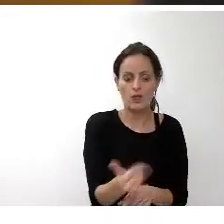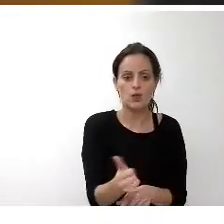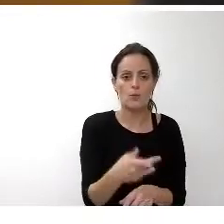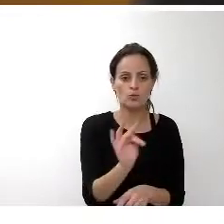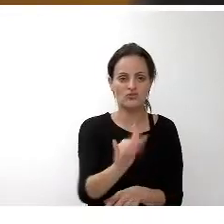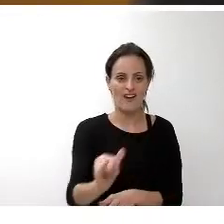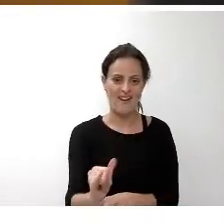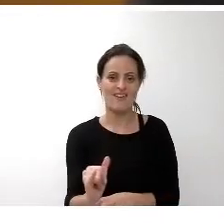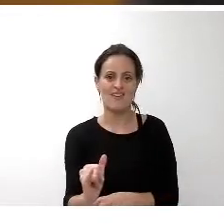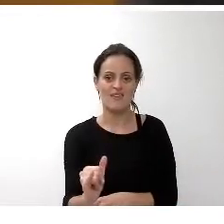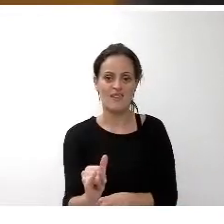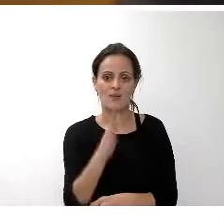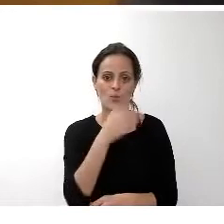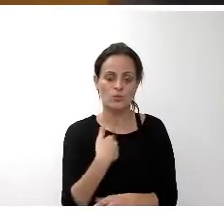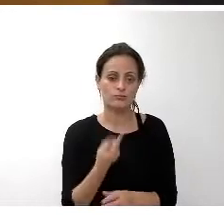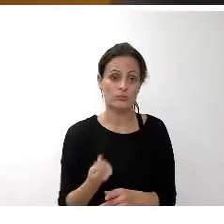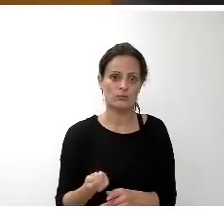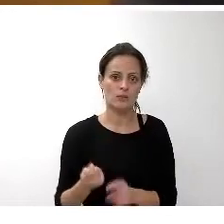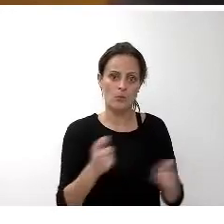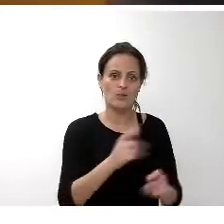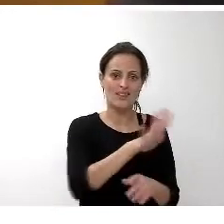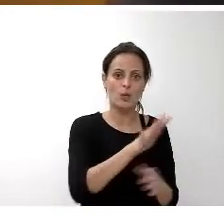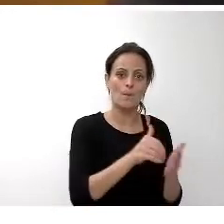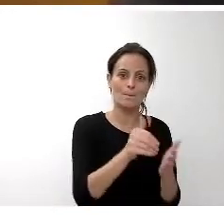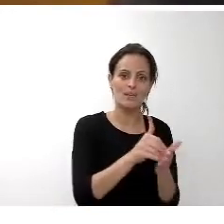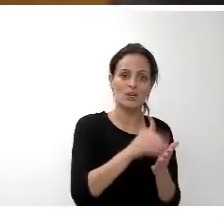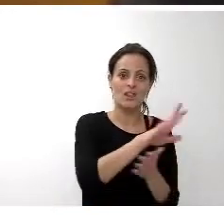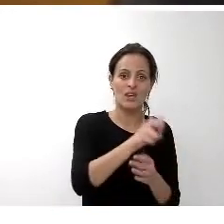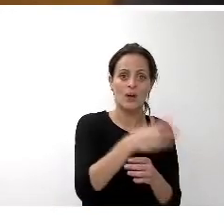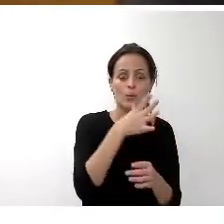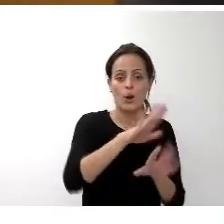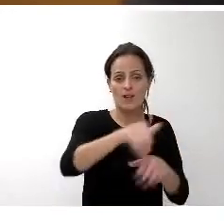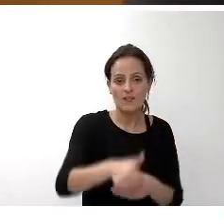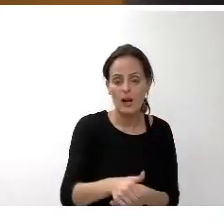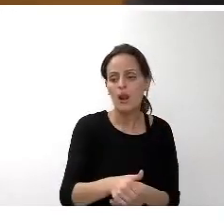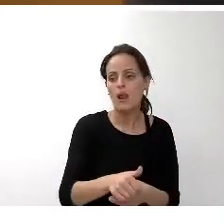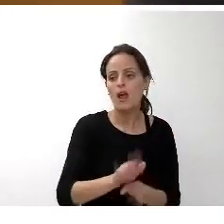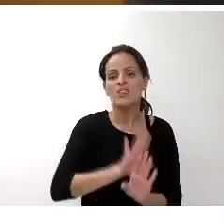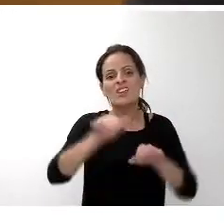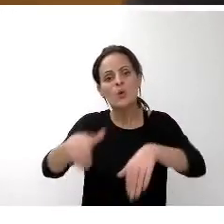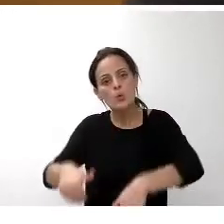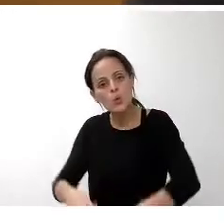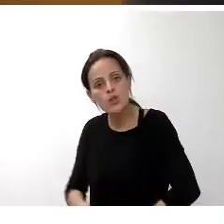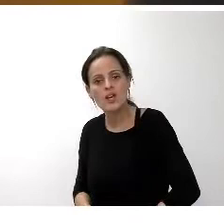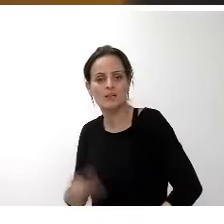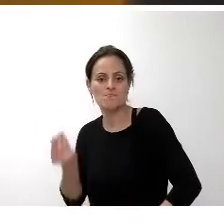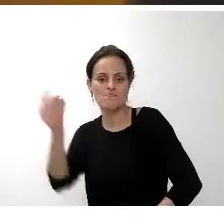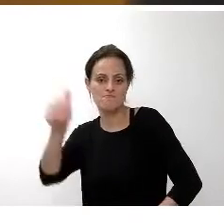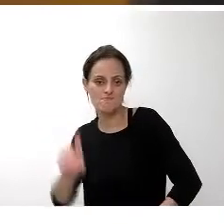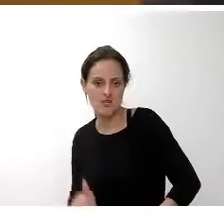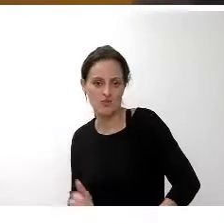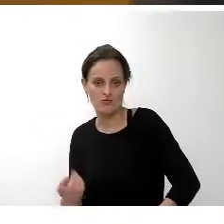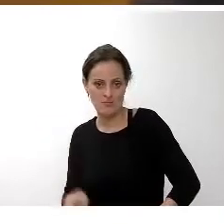por importe de 5 millones y medio y una menor devolución de ingresos de liquidaciones del año 2013 y 2014,